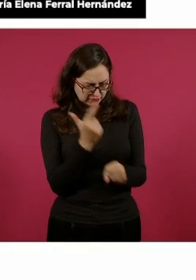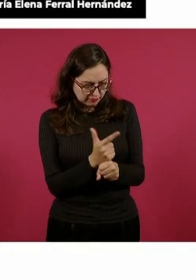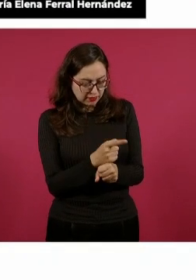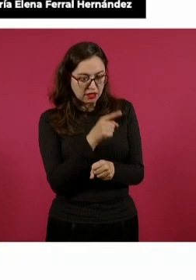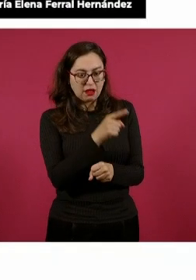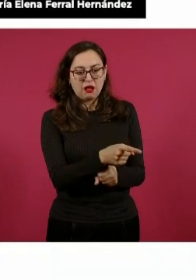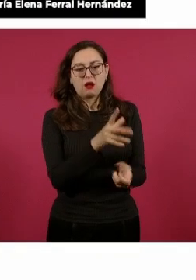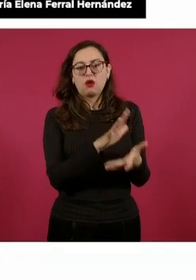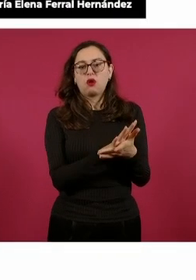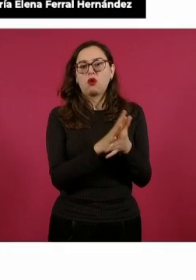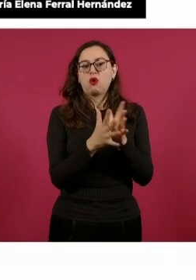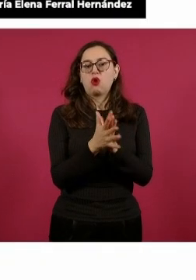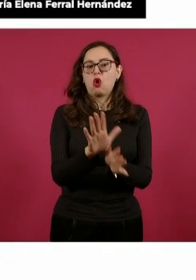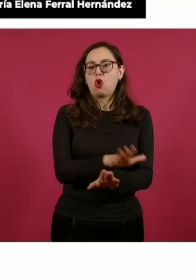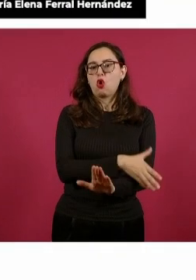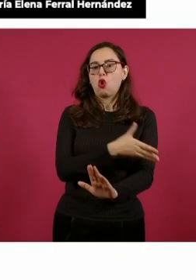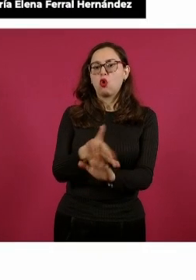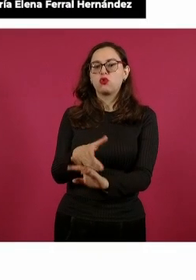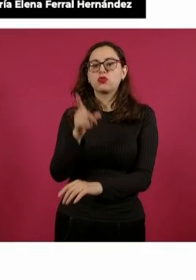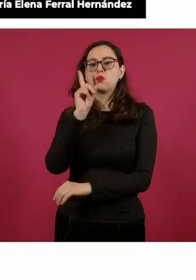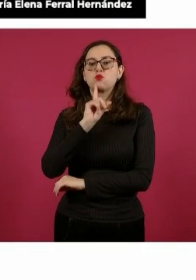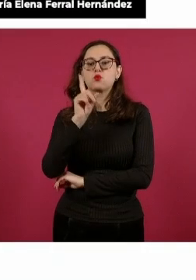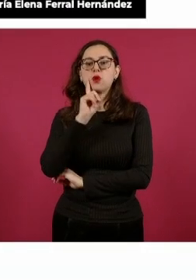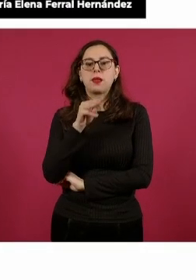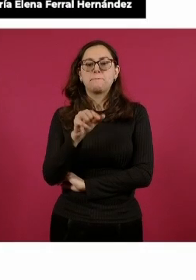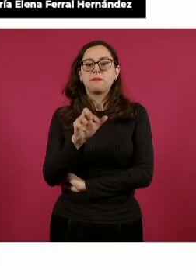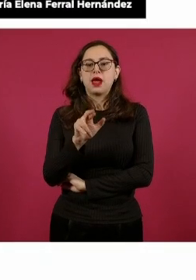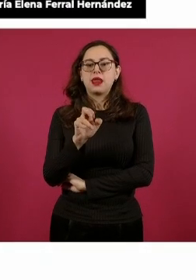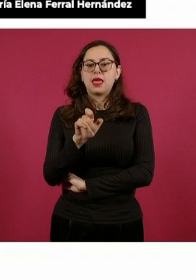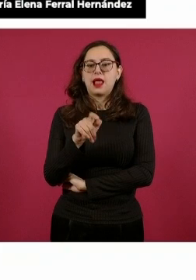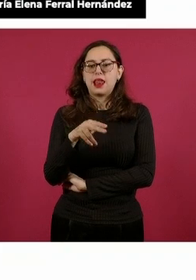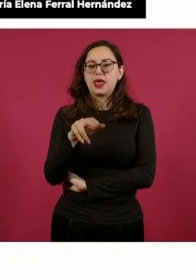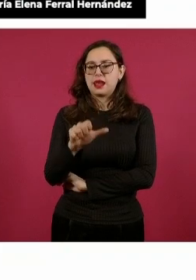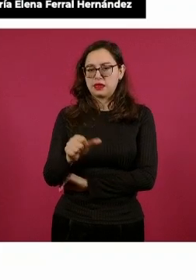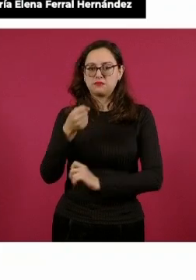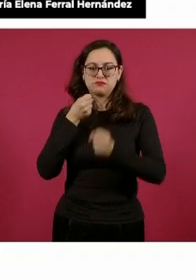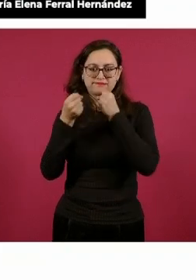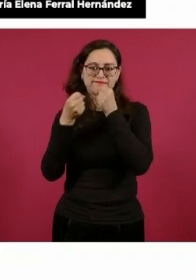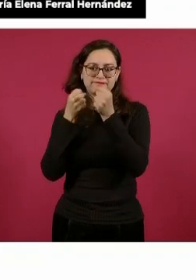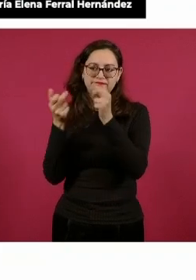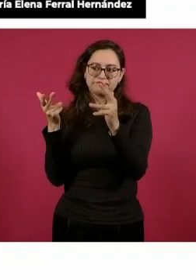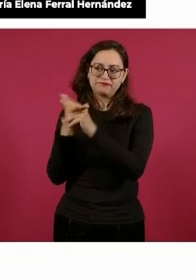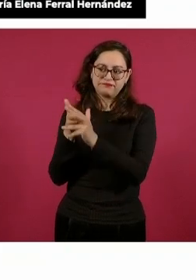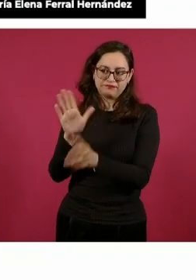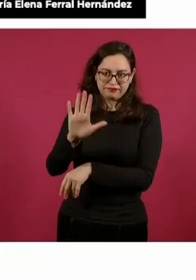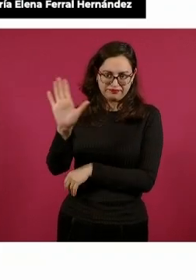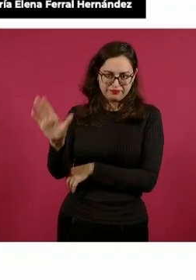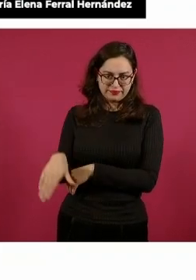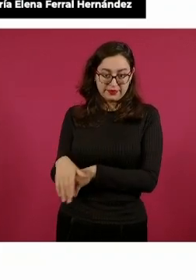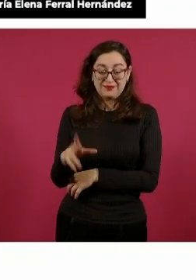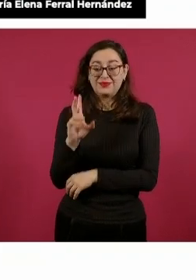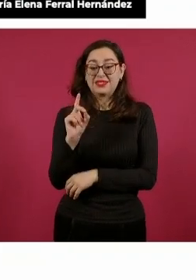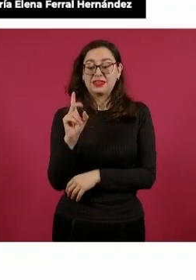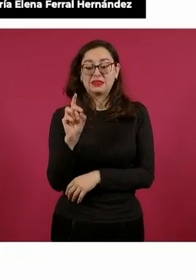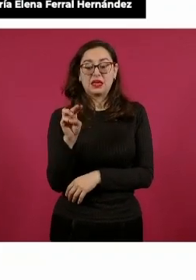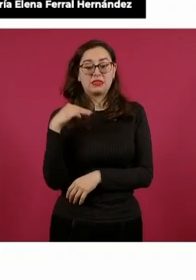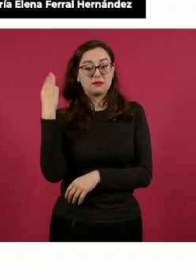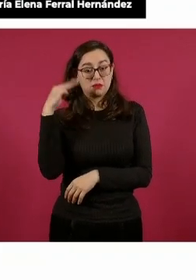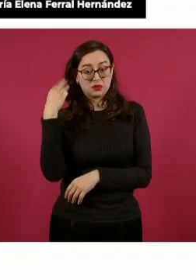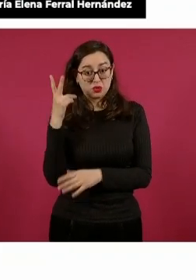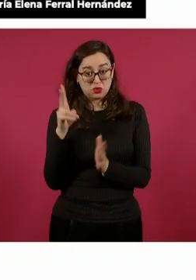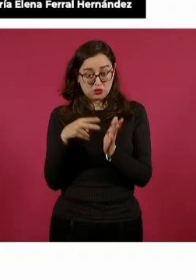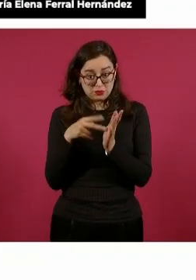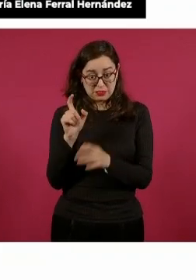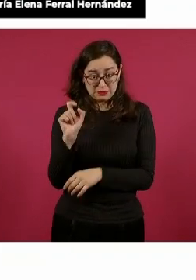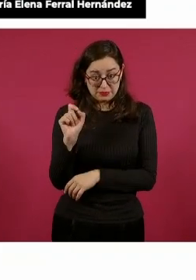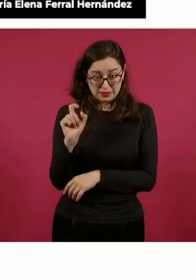cometido en agravio de la periodista María Elena Ferral Hernández. Ella fue agredida el 30 de marzo de 2020 a salir de una